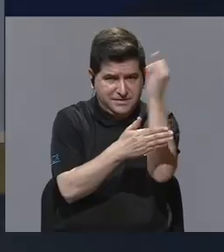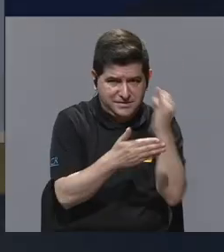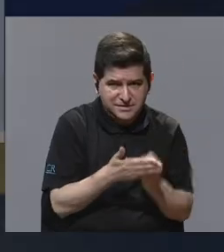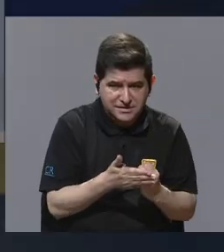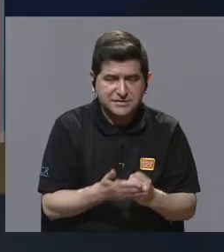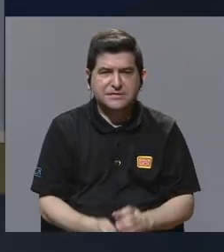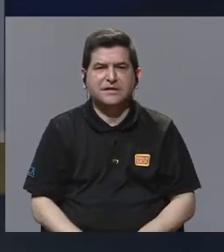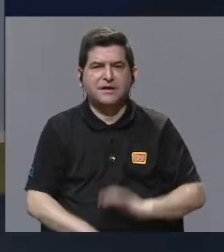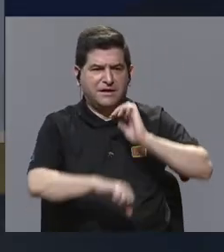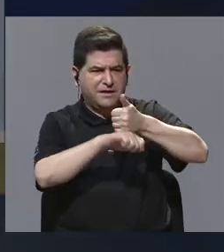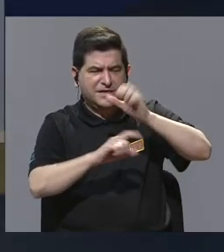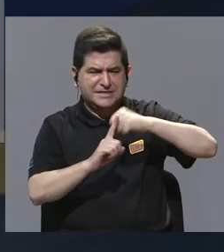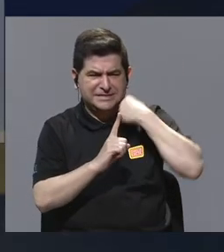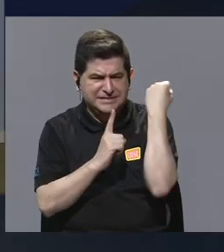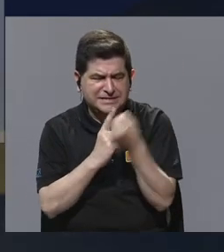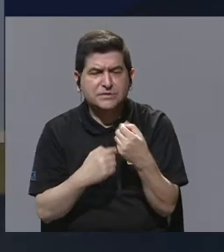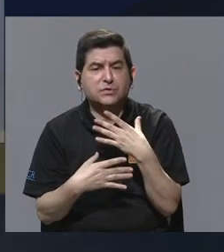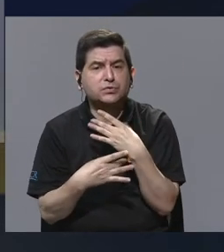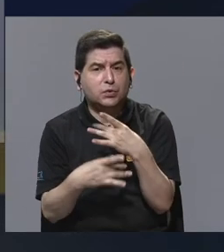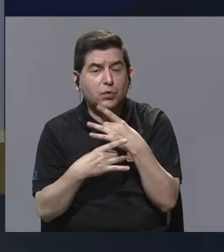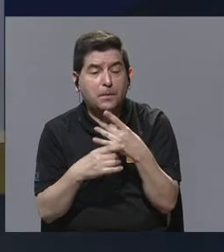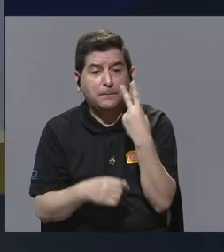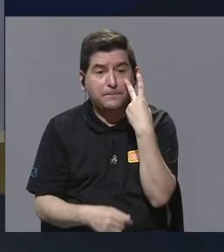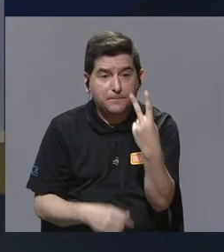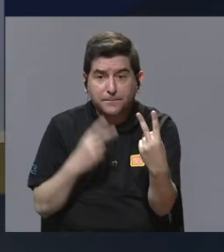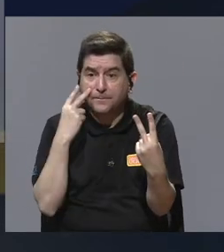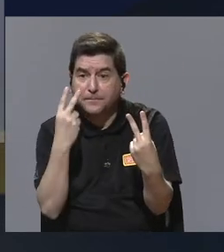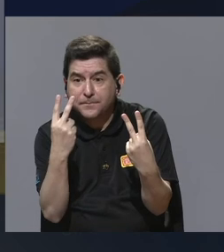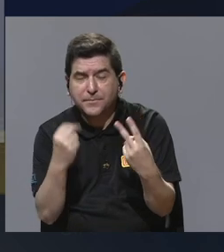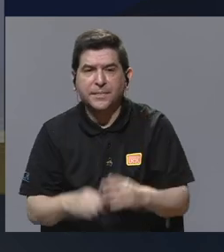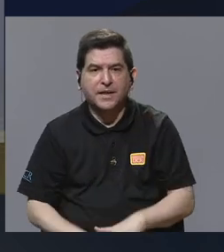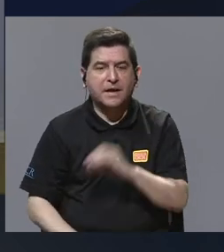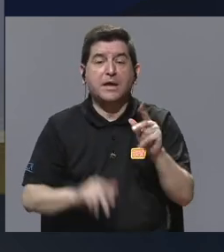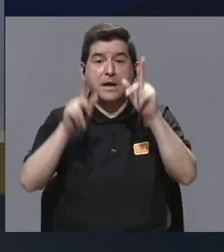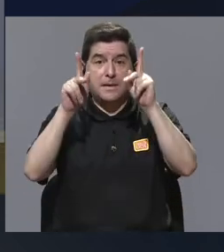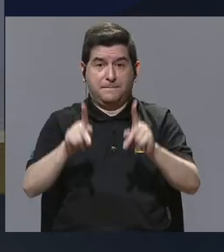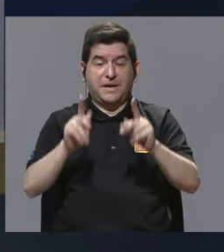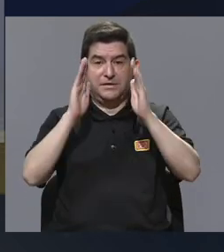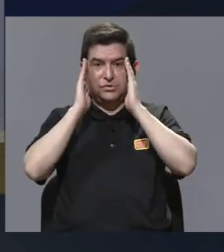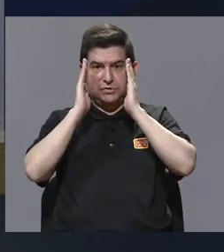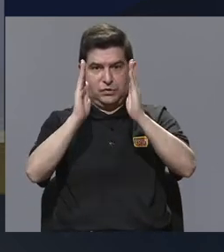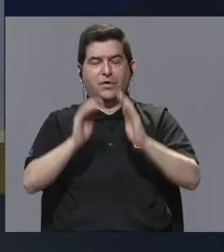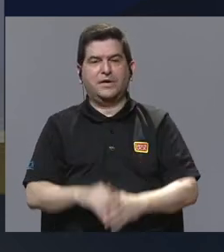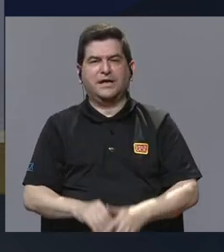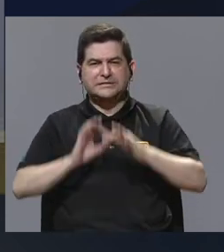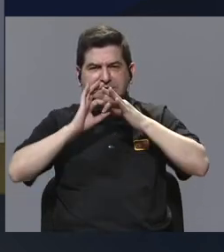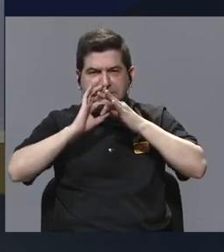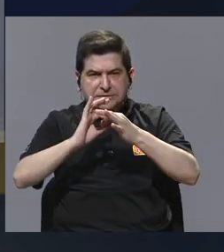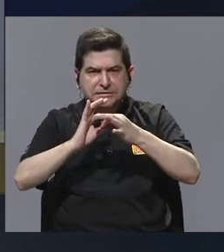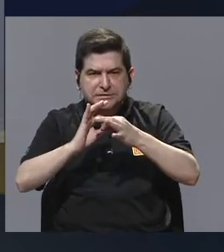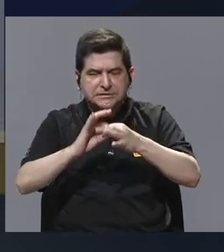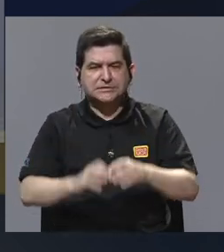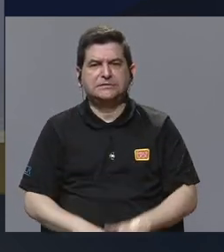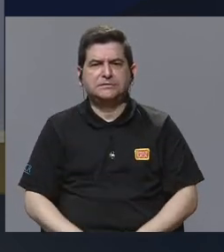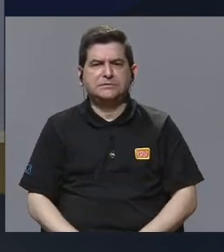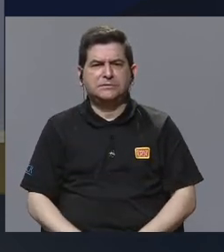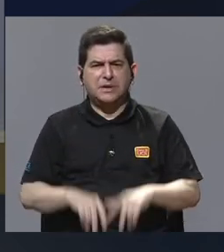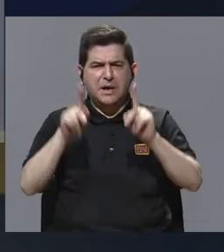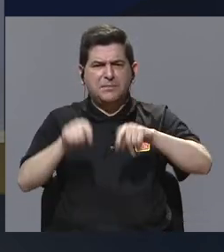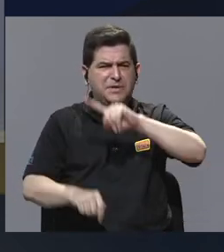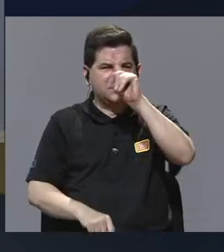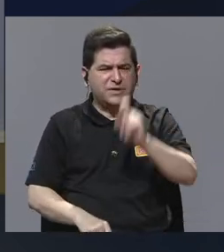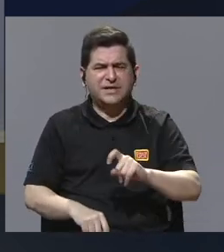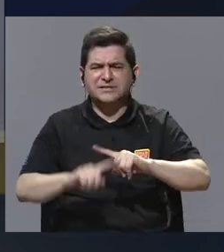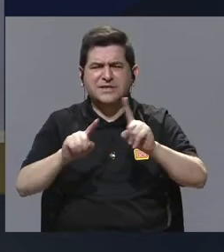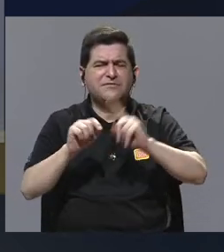diseño para crear cuestiones que fueran muy atractivas visualmente y que dejaran a la audiencia pegada, ¿verdad? Alguien nos